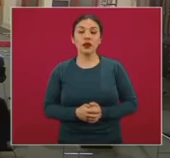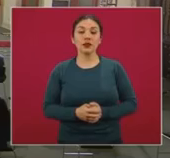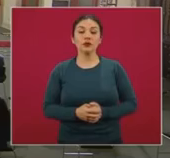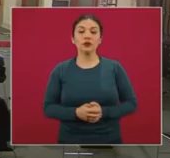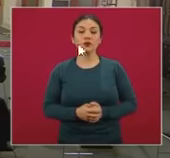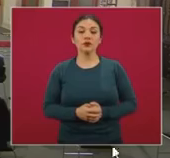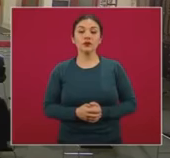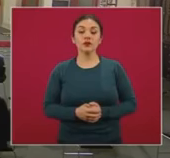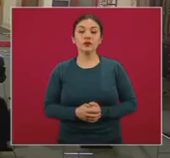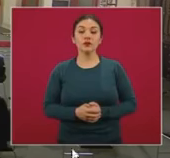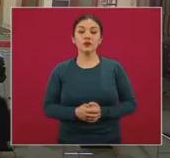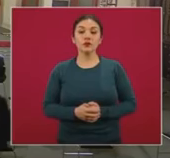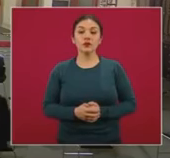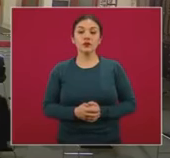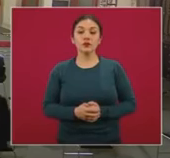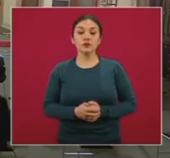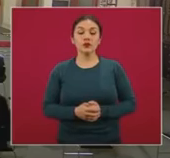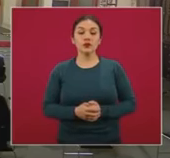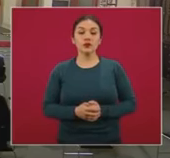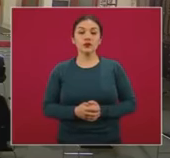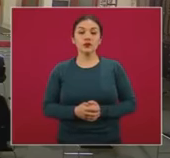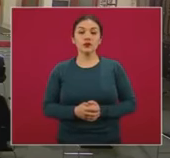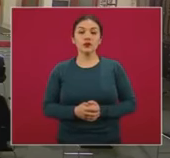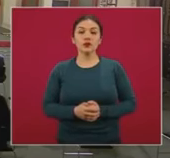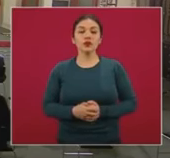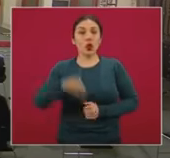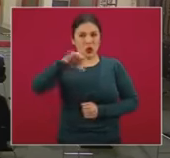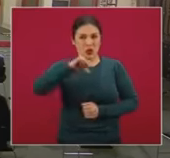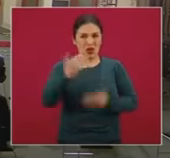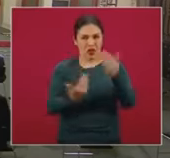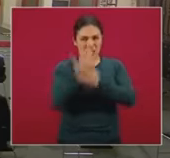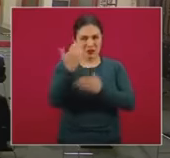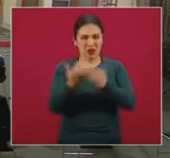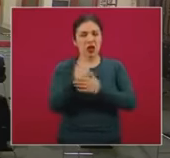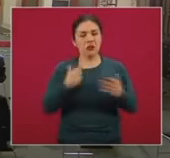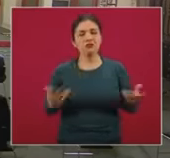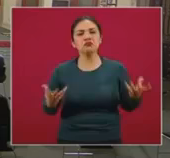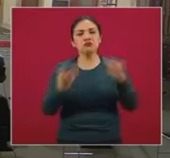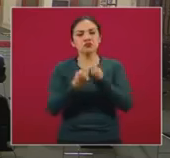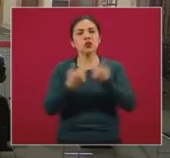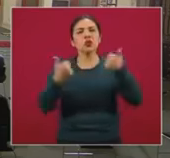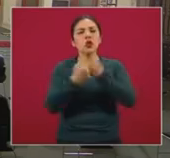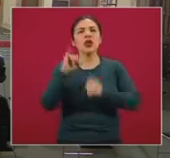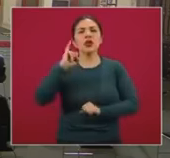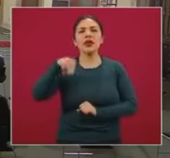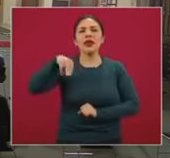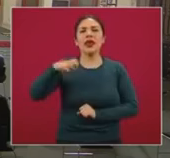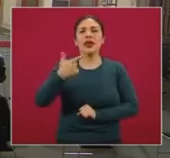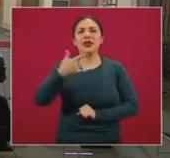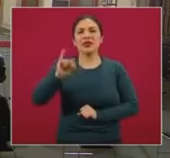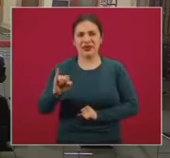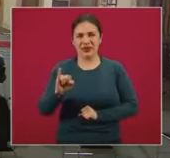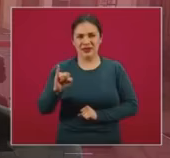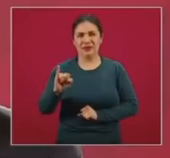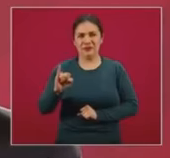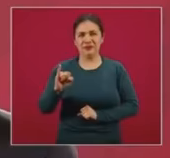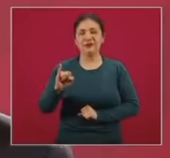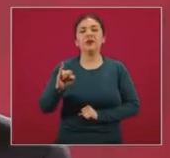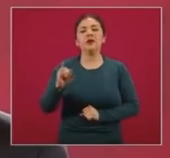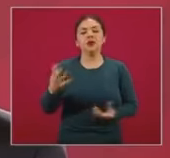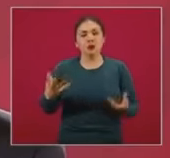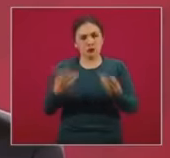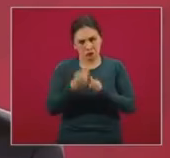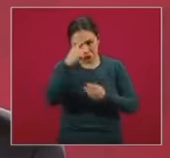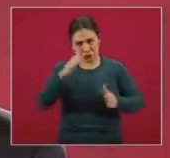junto con el INEGI, Instituto Nacional de Geografía y Estadística,